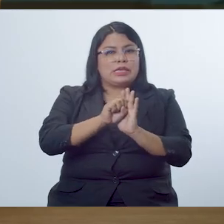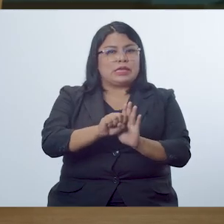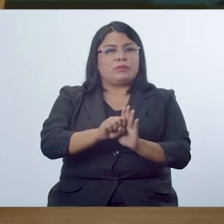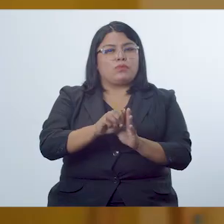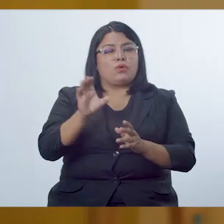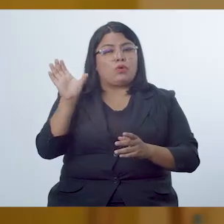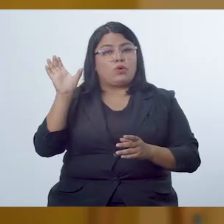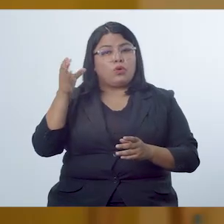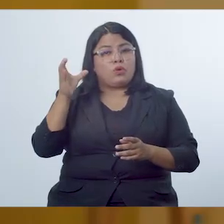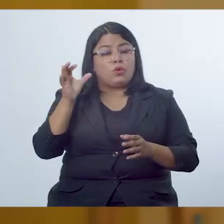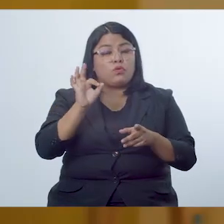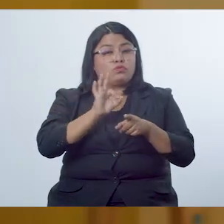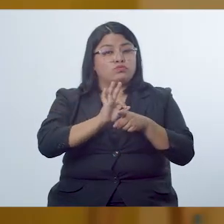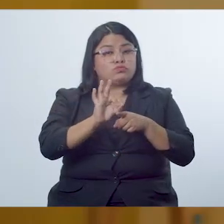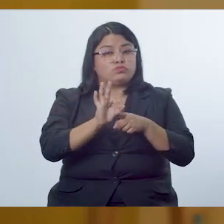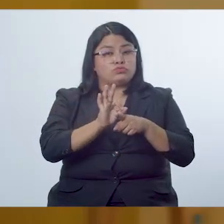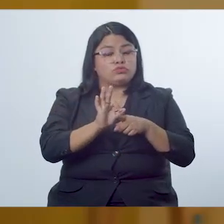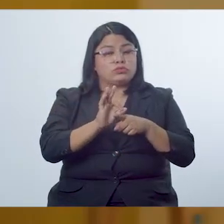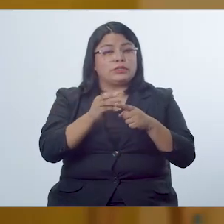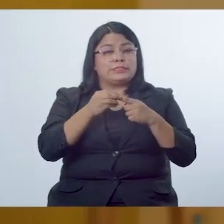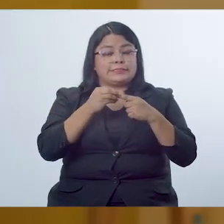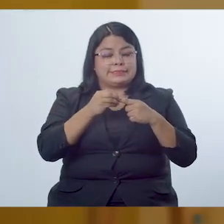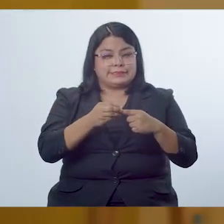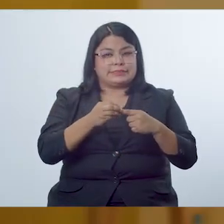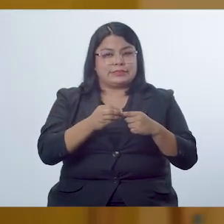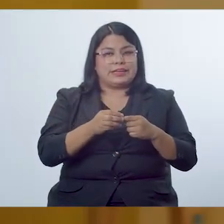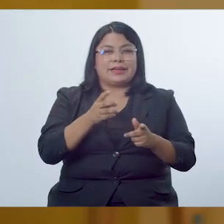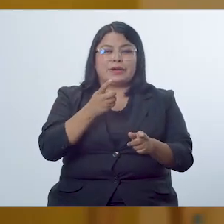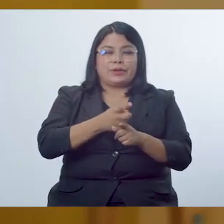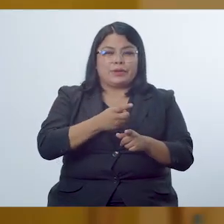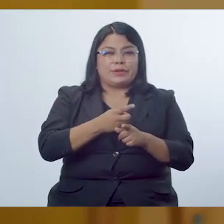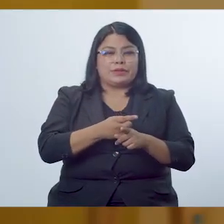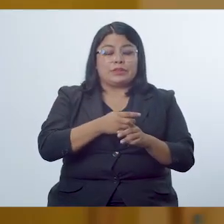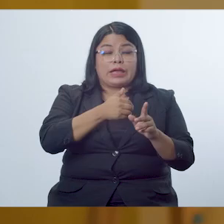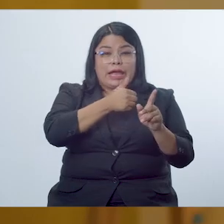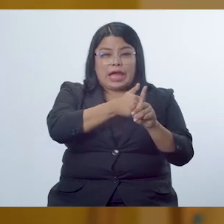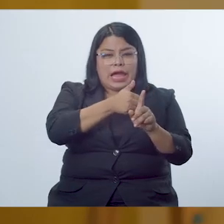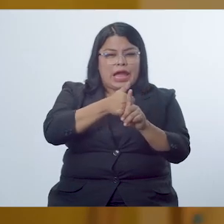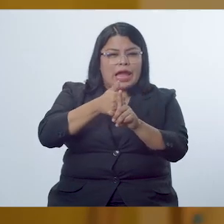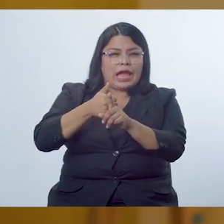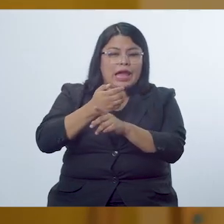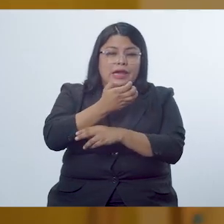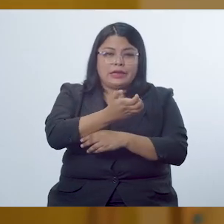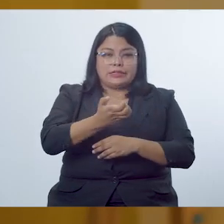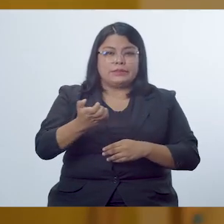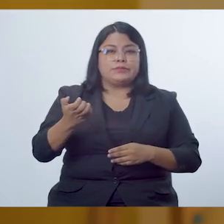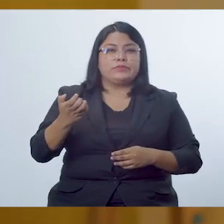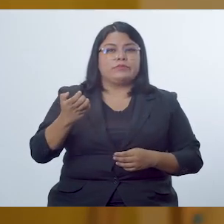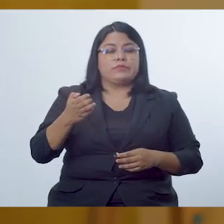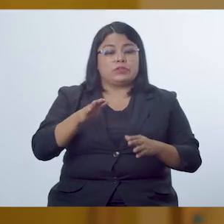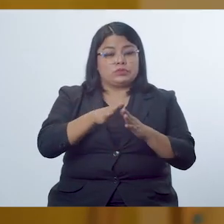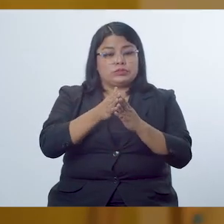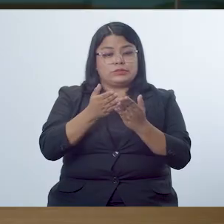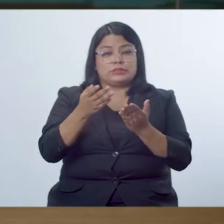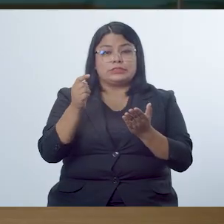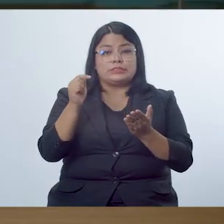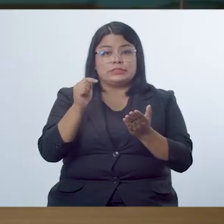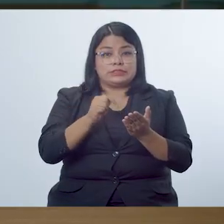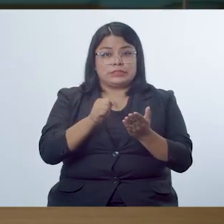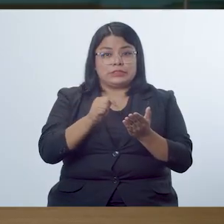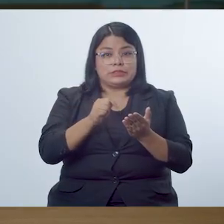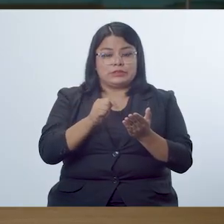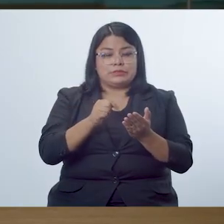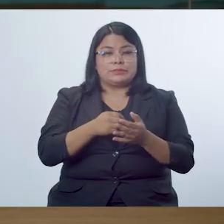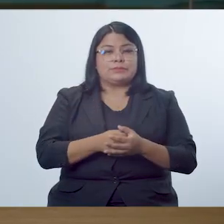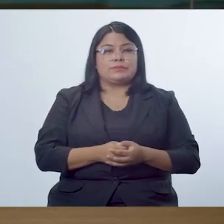íconos y los colores tienen una función determinada, ¿verdad, Francisco? Así es. Cada uno de esos elementos que tiene el libro de